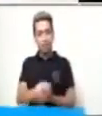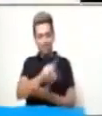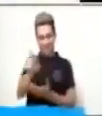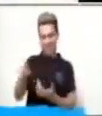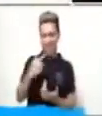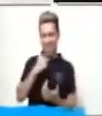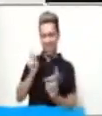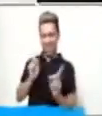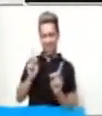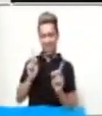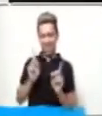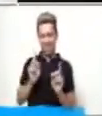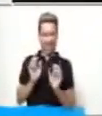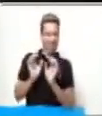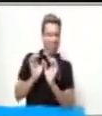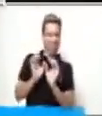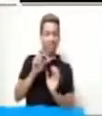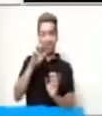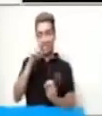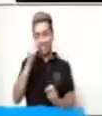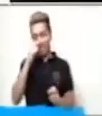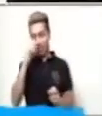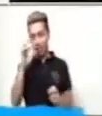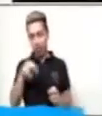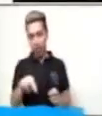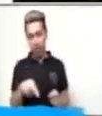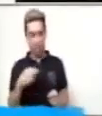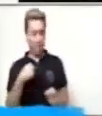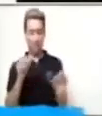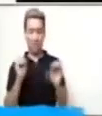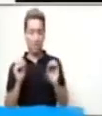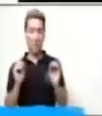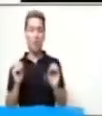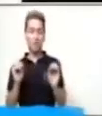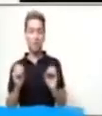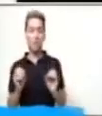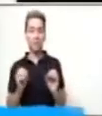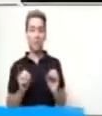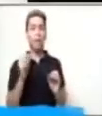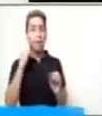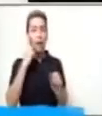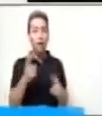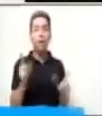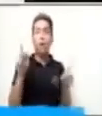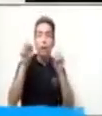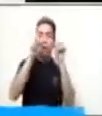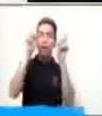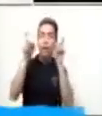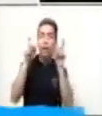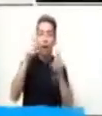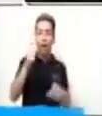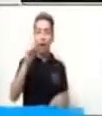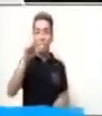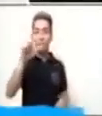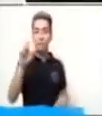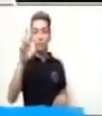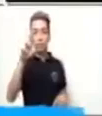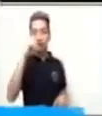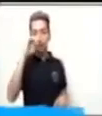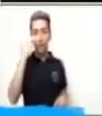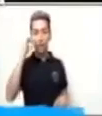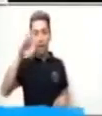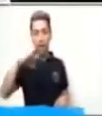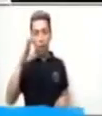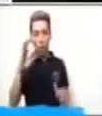ni a mí. Pero averigüemos cuál es el acertijo dentro de este paisaje.